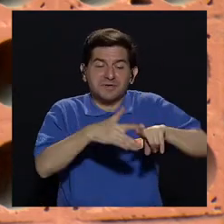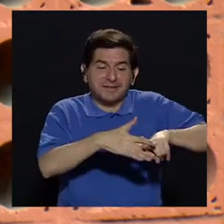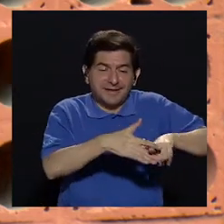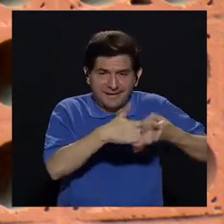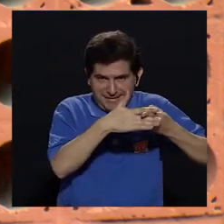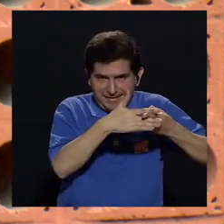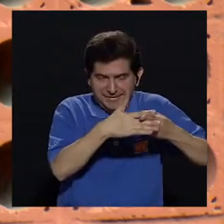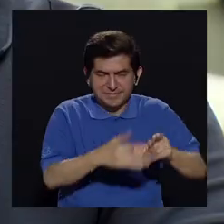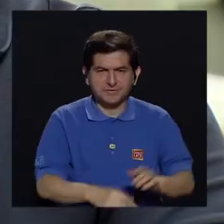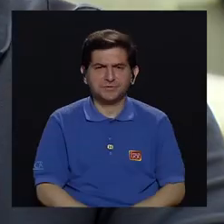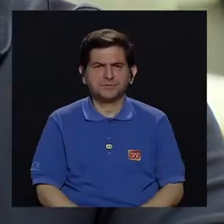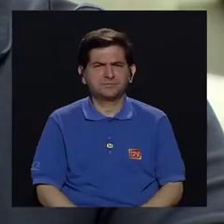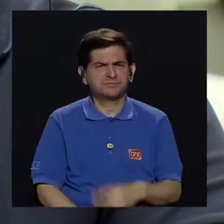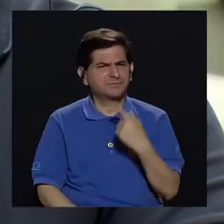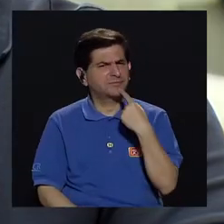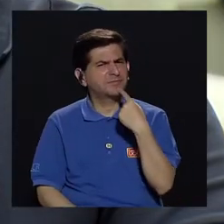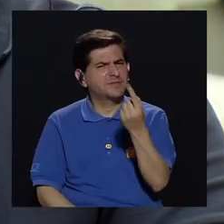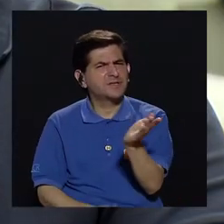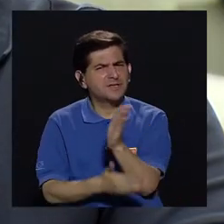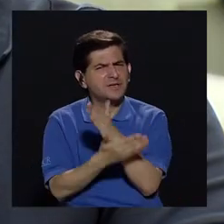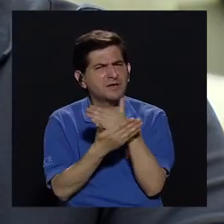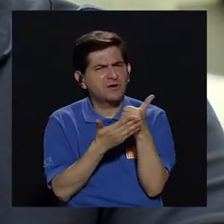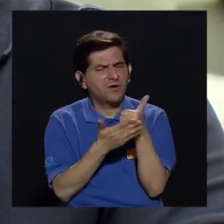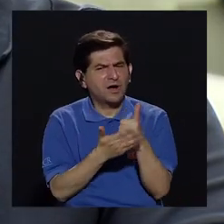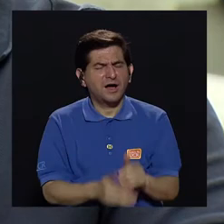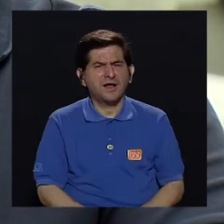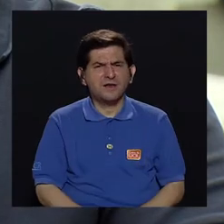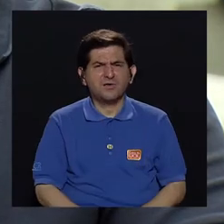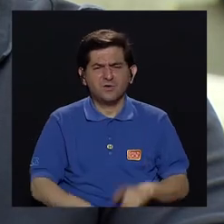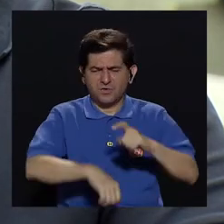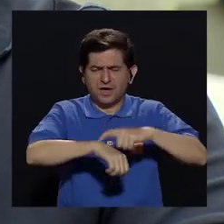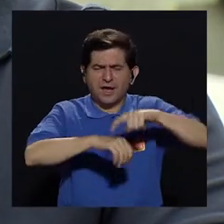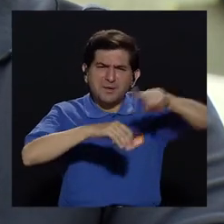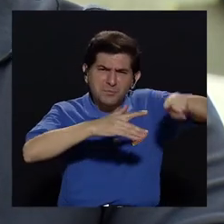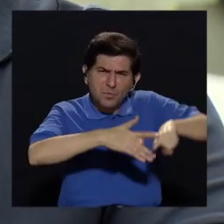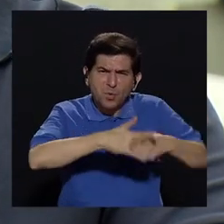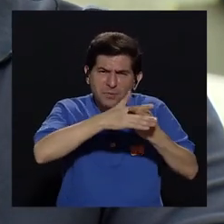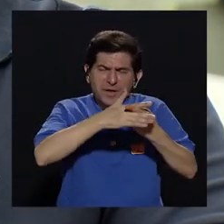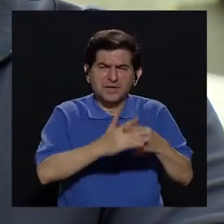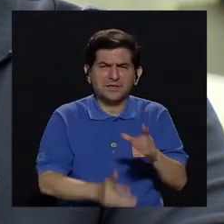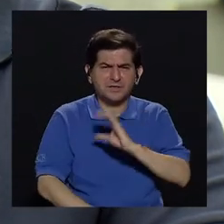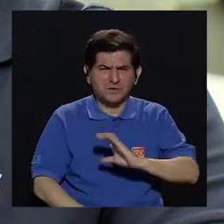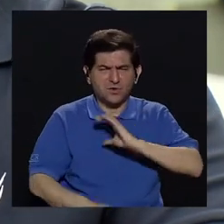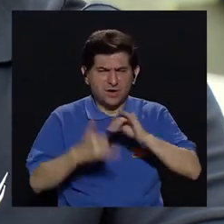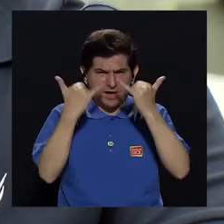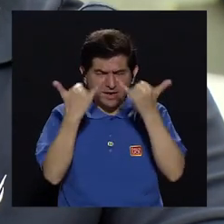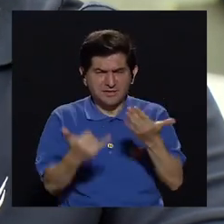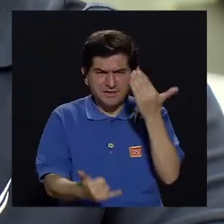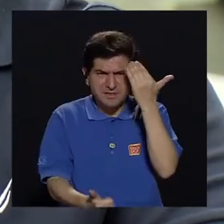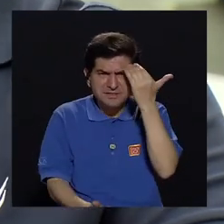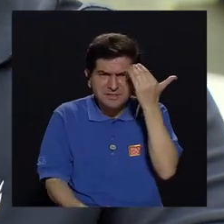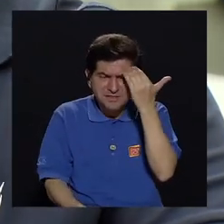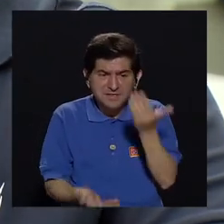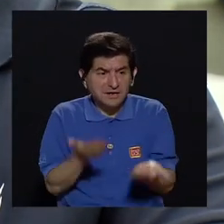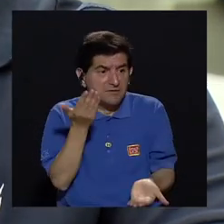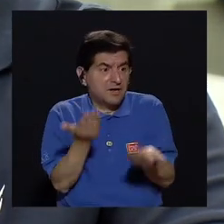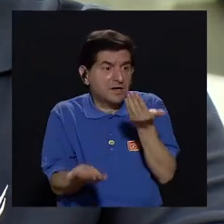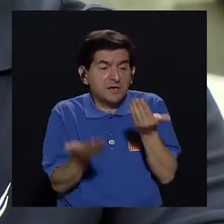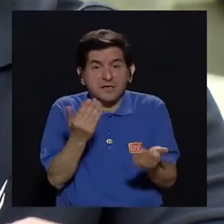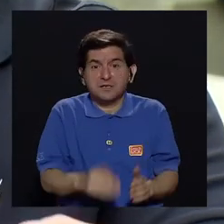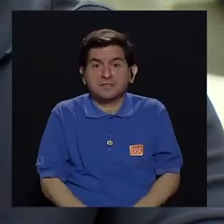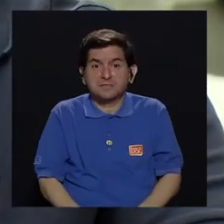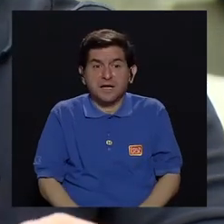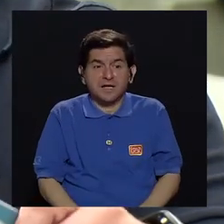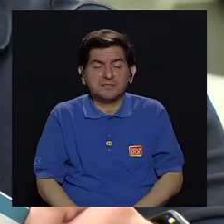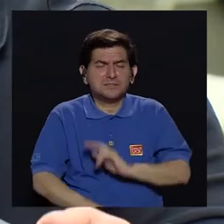inicios. Marcela, ahora usted mencionó algo de los detonantes. ¿Se tienen caracterizados algunos detonantes que sean como